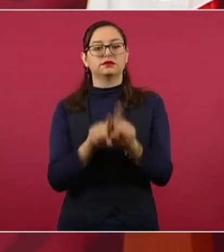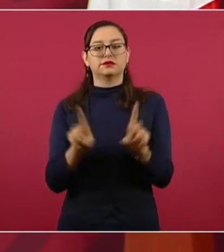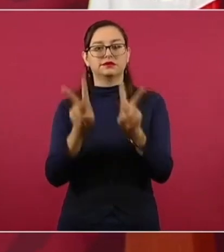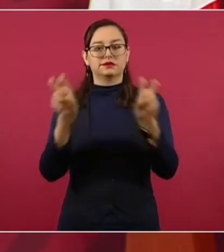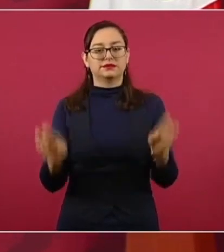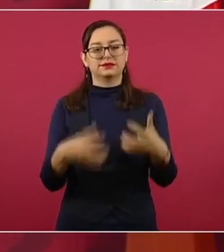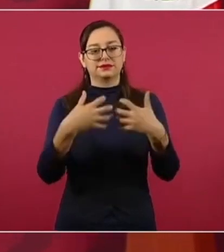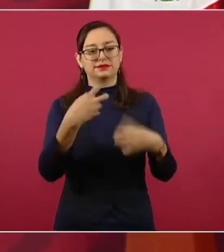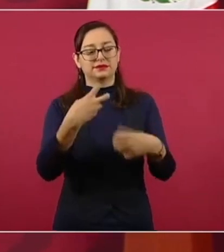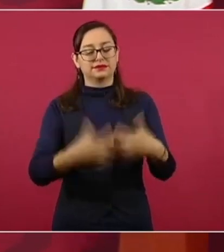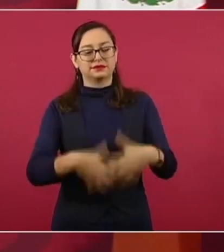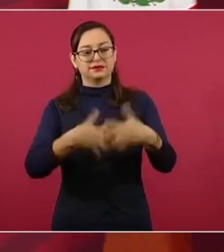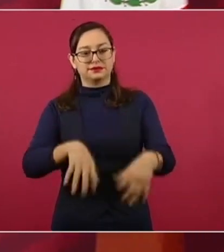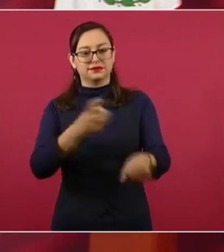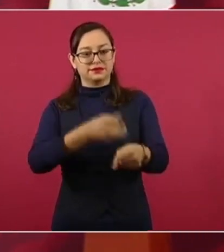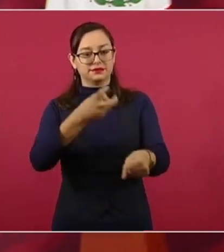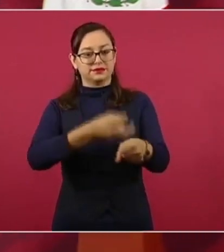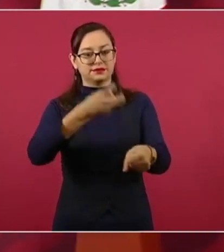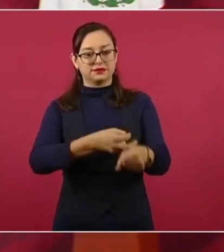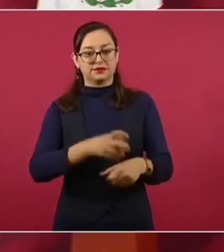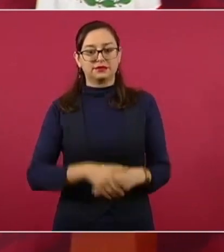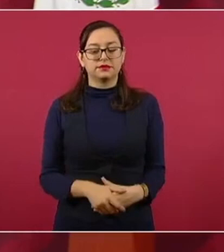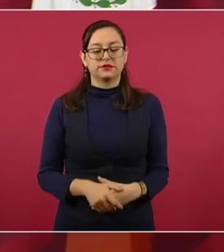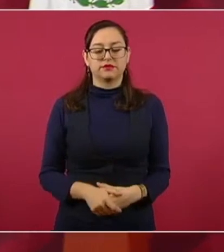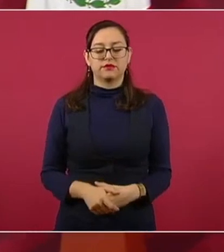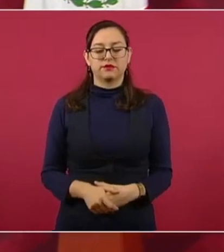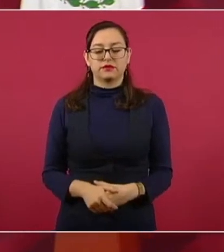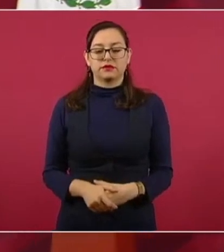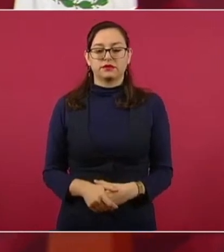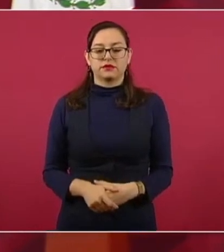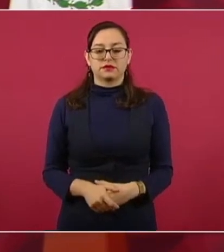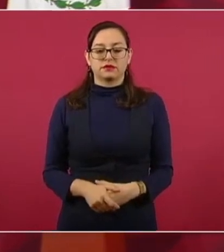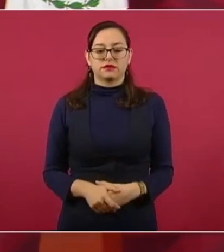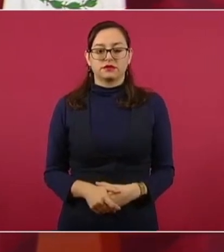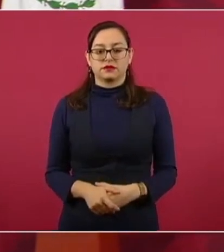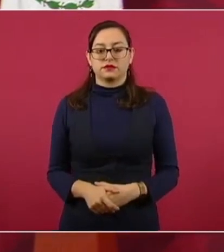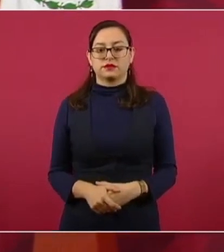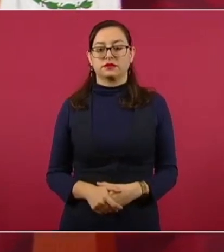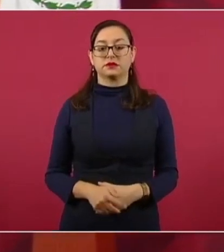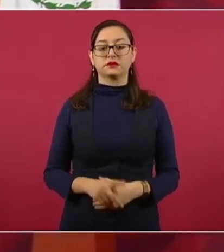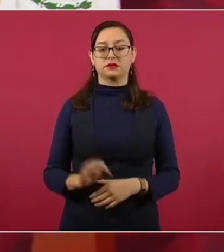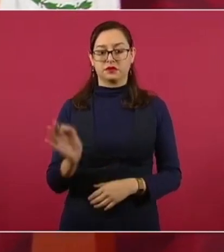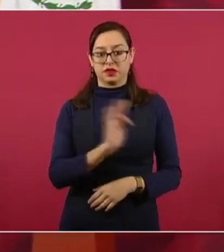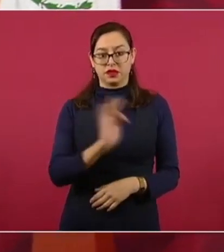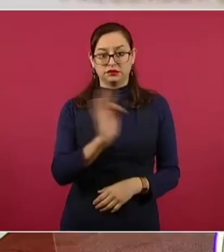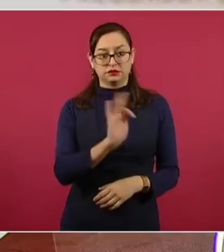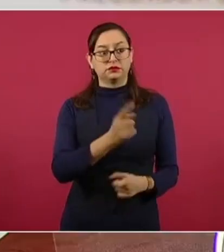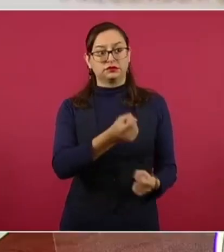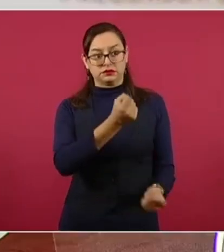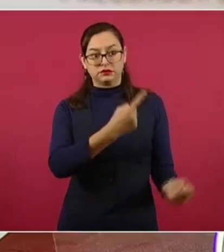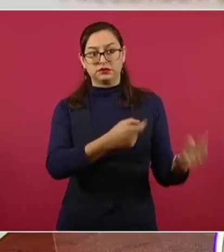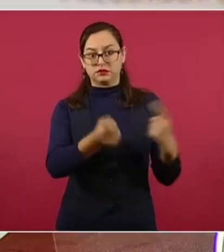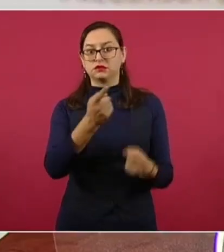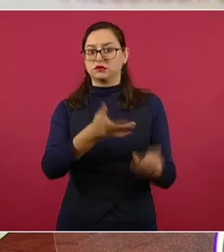Y pueden decir que ya están aportando, pero si se complica más la situación, hay que seguir